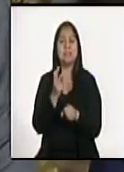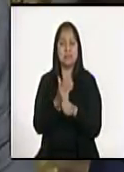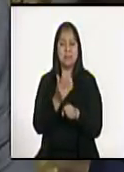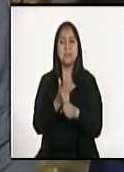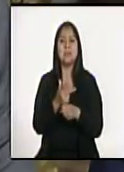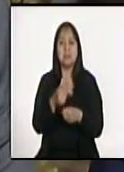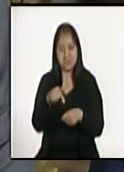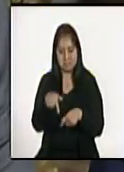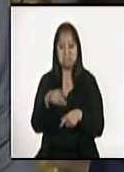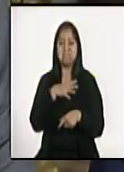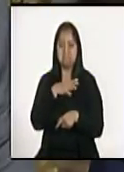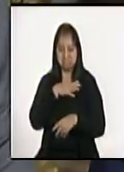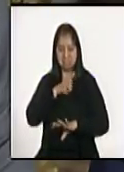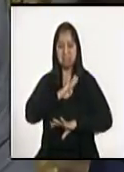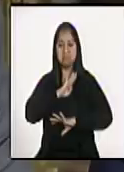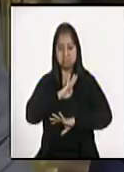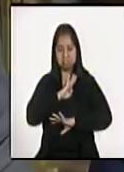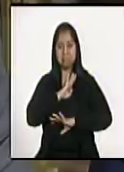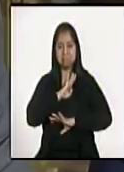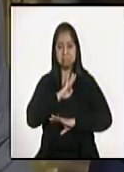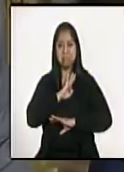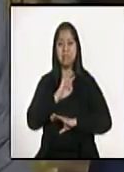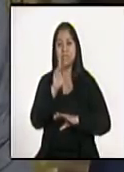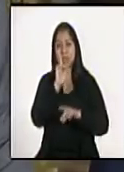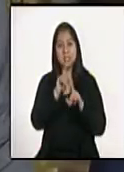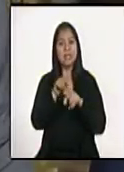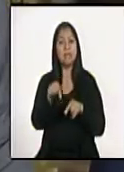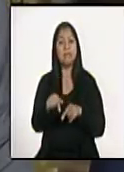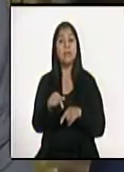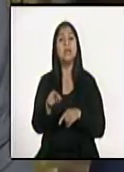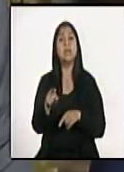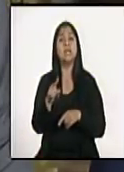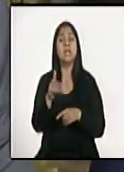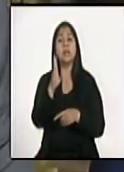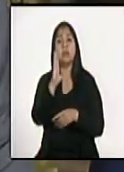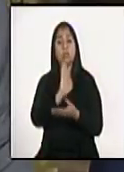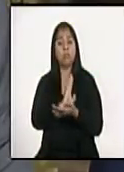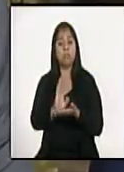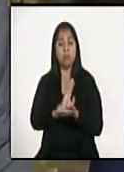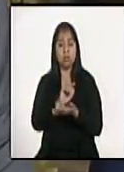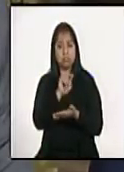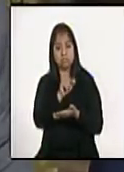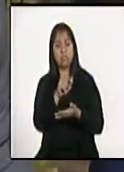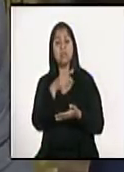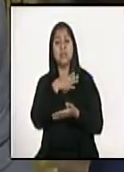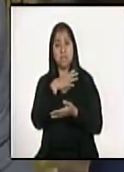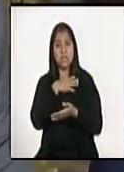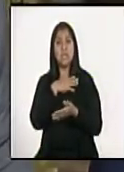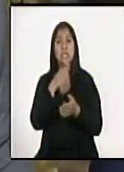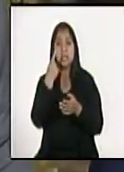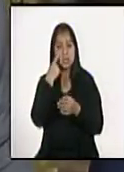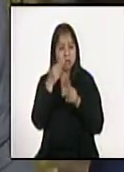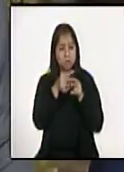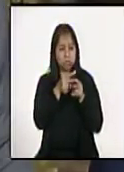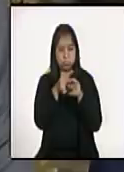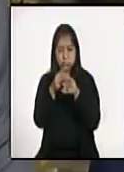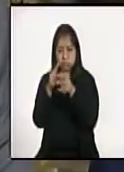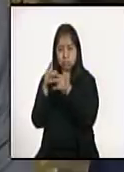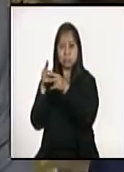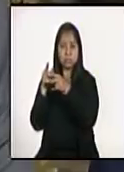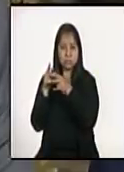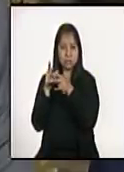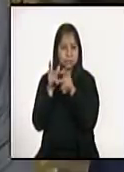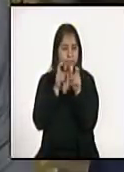liquidez y la superintendencia de bancos mantiene una supervisión y un